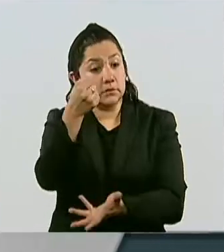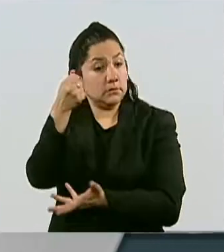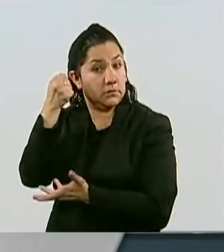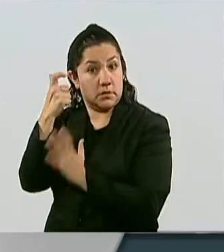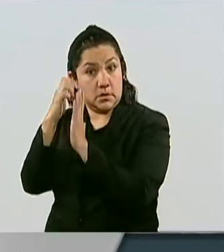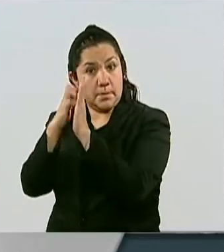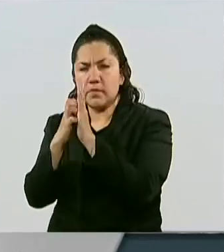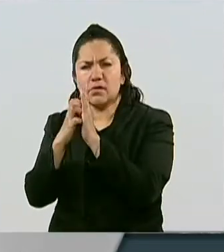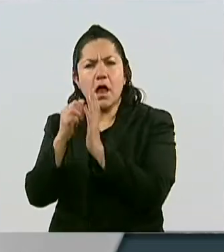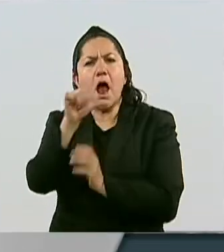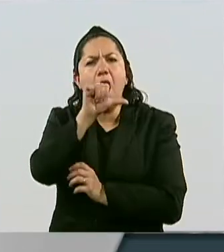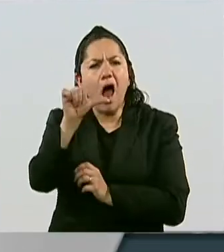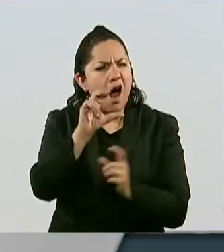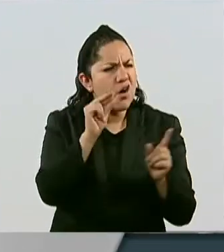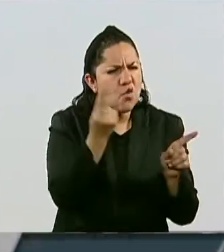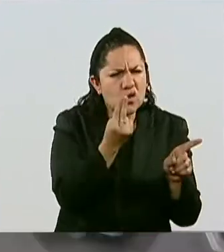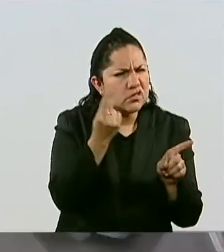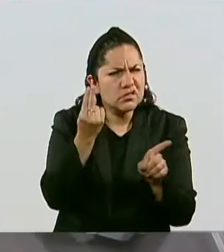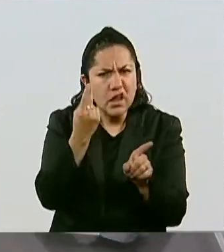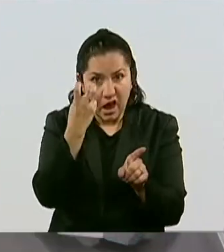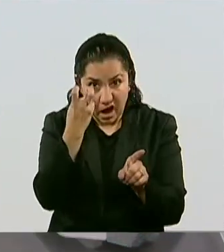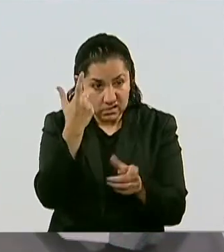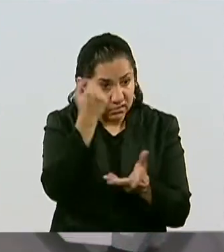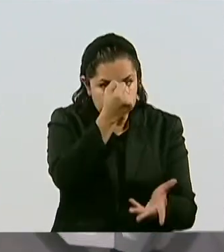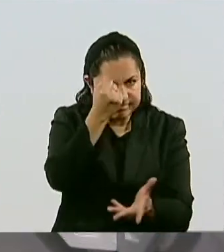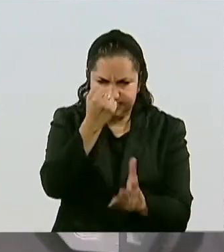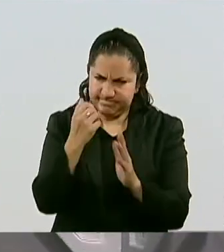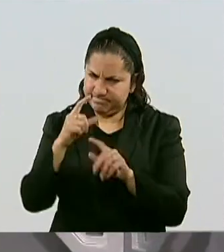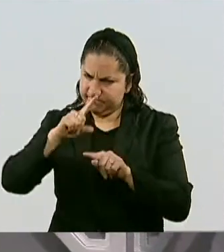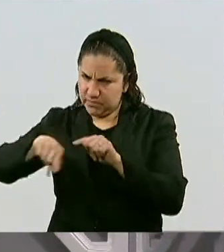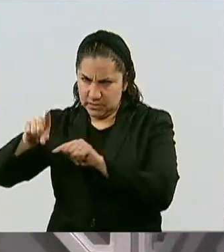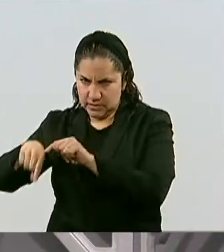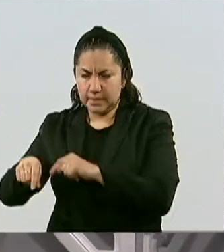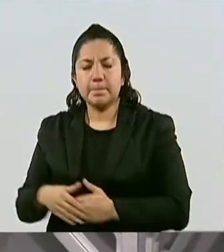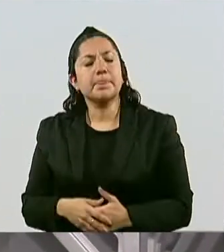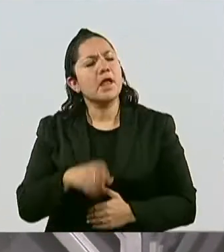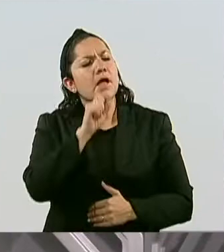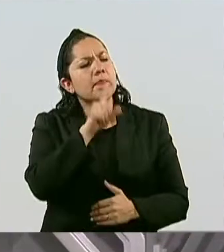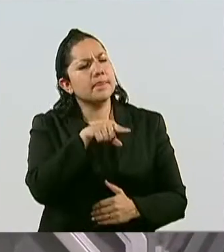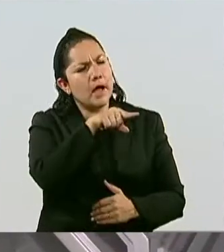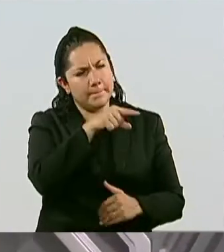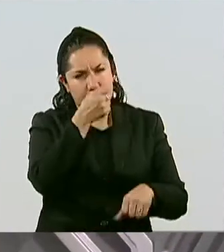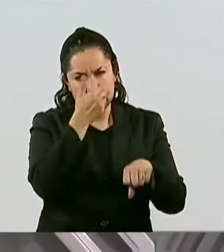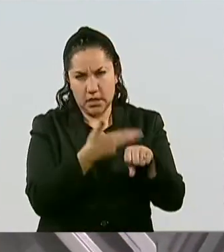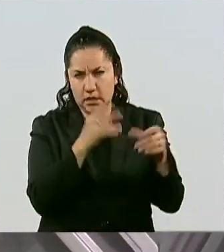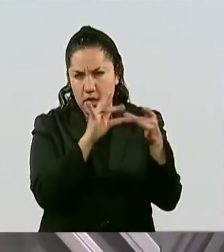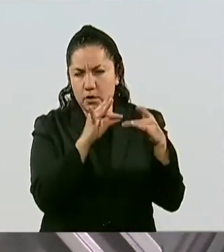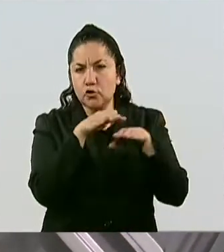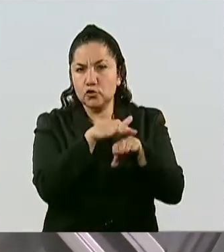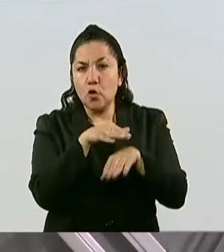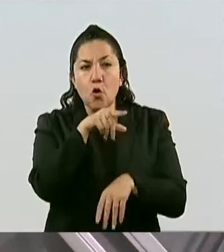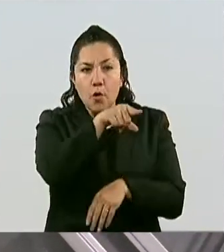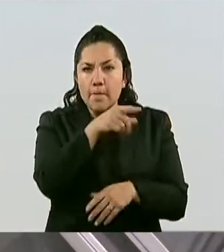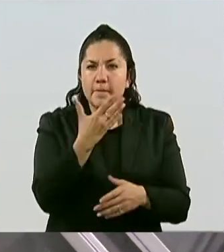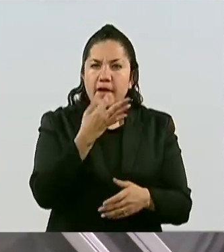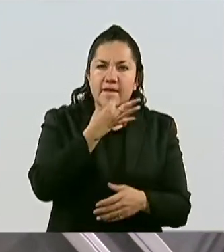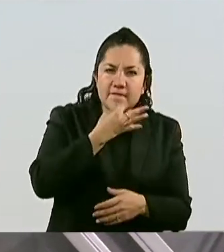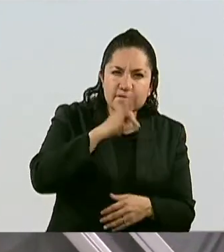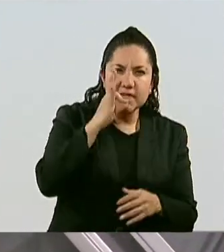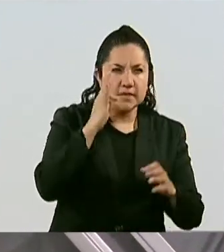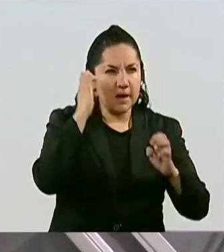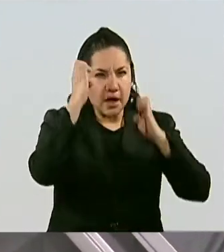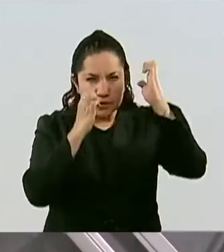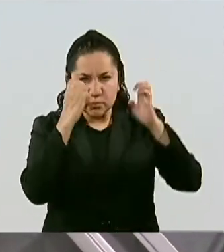Alejandra Frausto también destacó el Festival Internacional Cervantino, dijo que ahí se registraron 440 mil visitantes